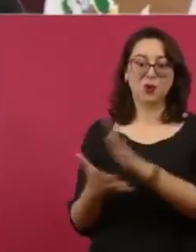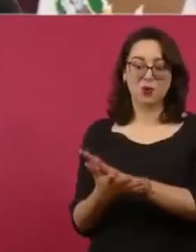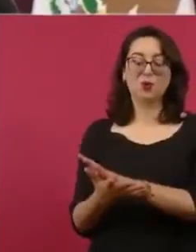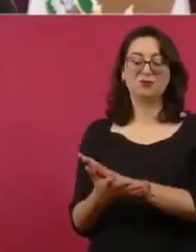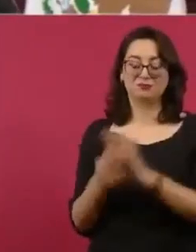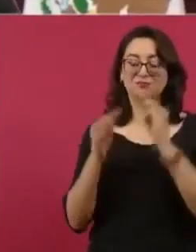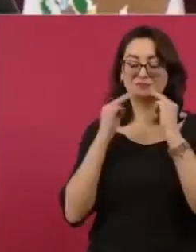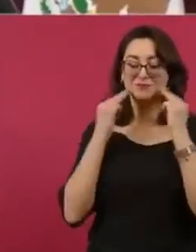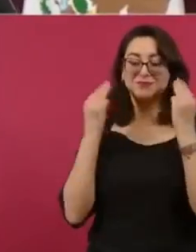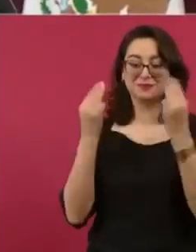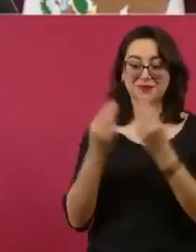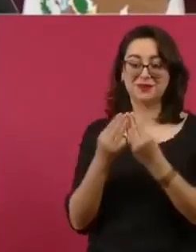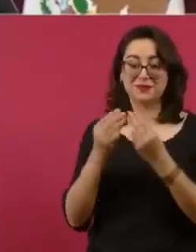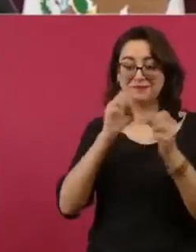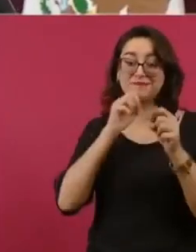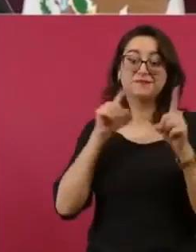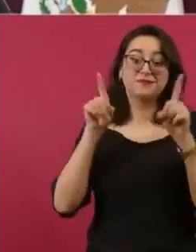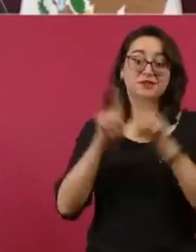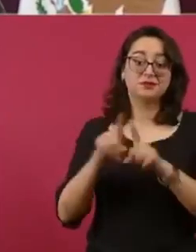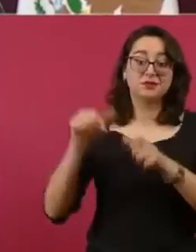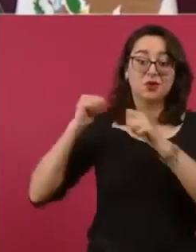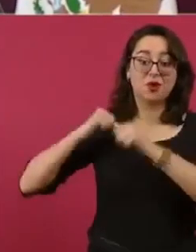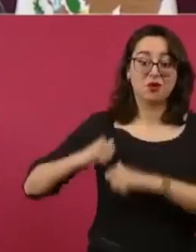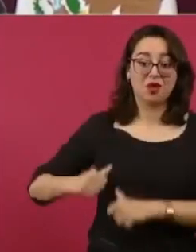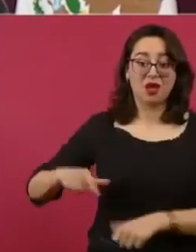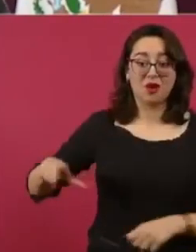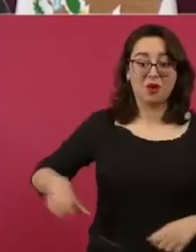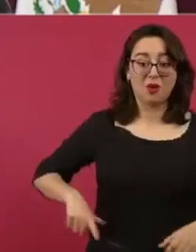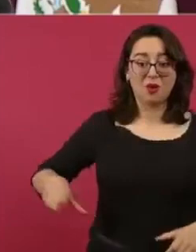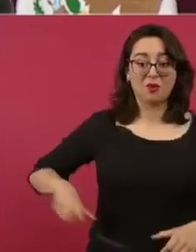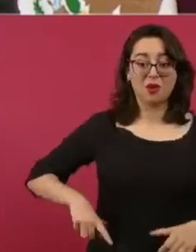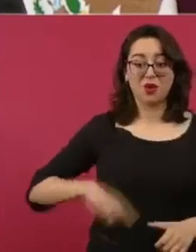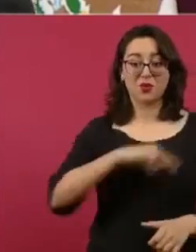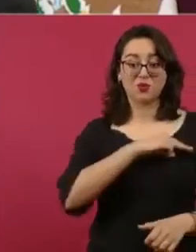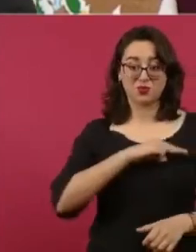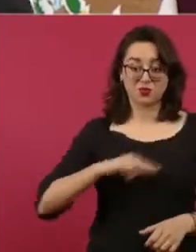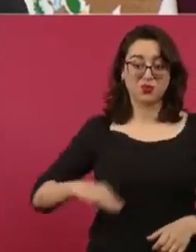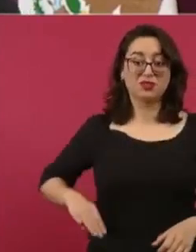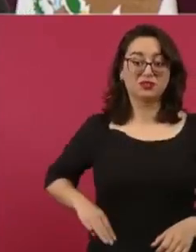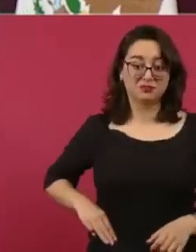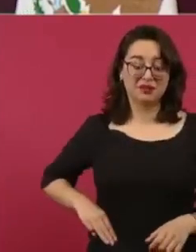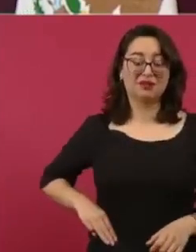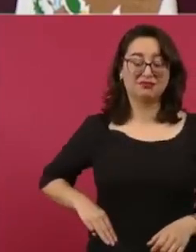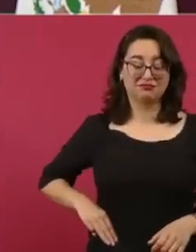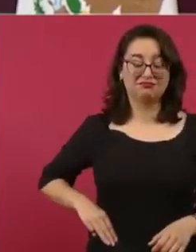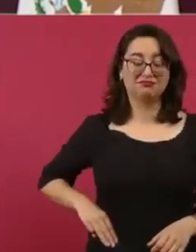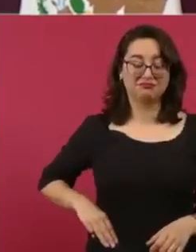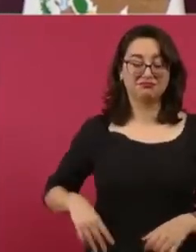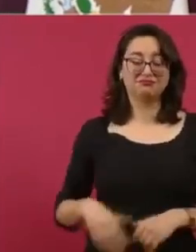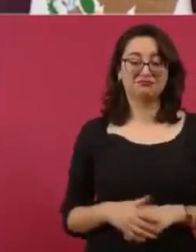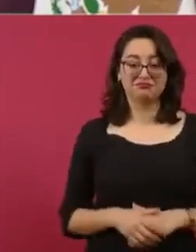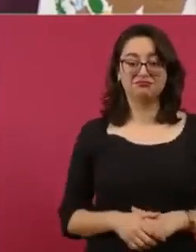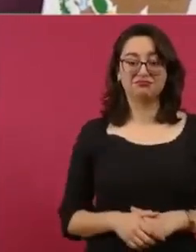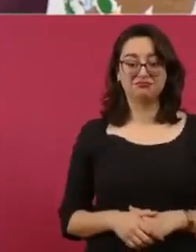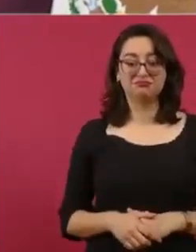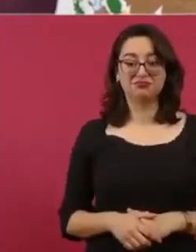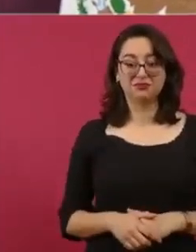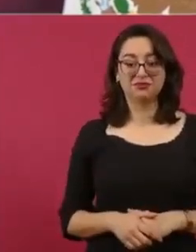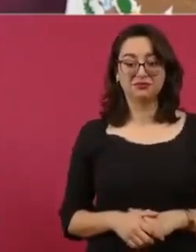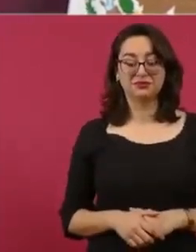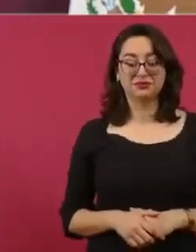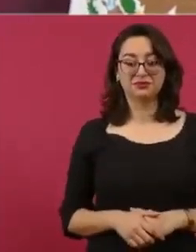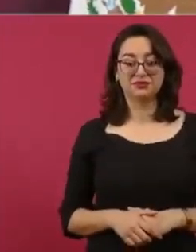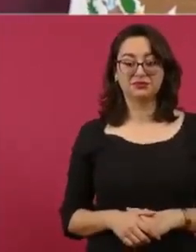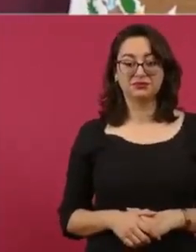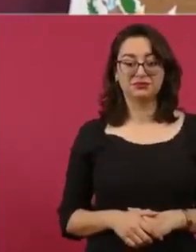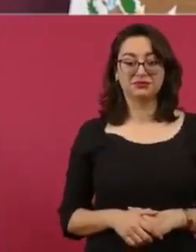una realidad, no enfrentar una decisión judicial y además involucrar a la bola de paleros que están ahí enfrente, de paleros, porque esos son